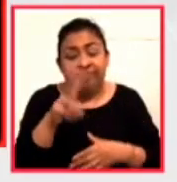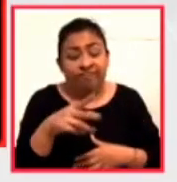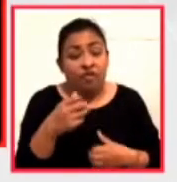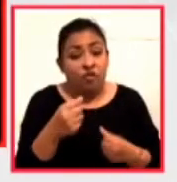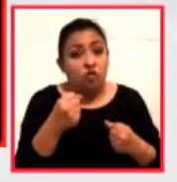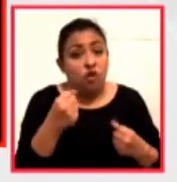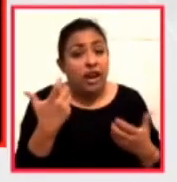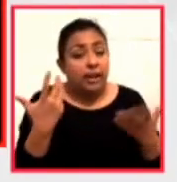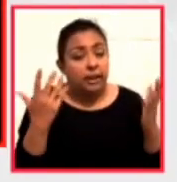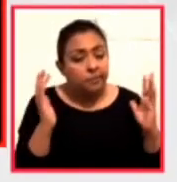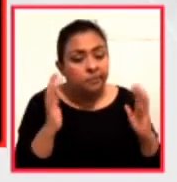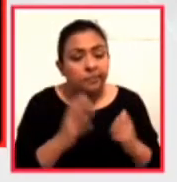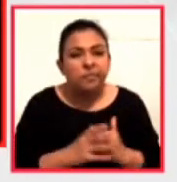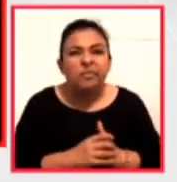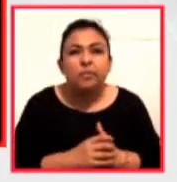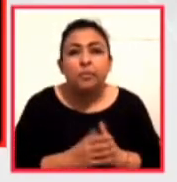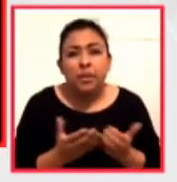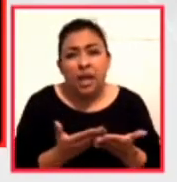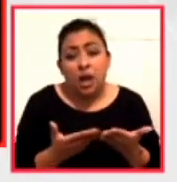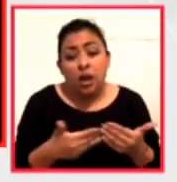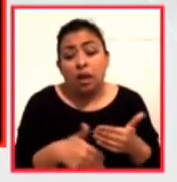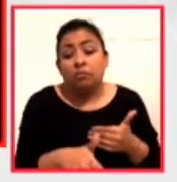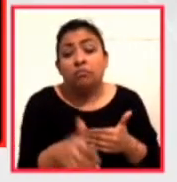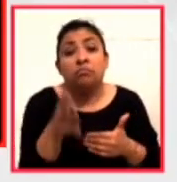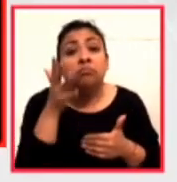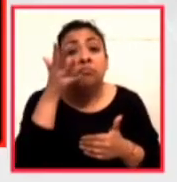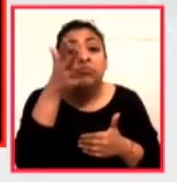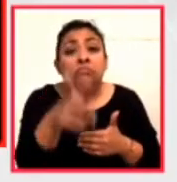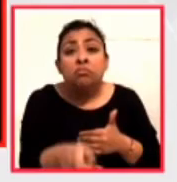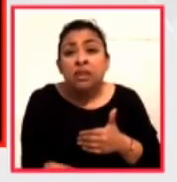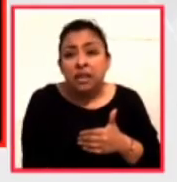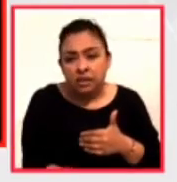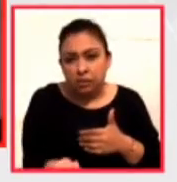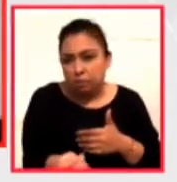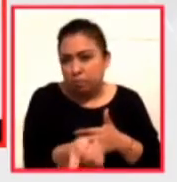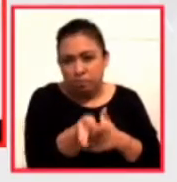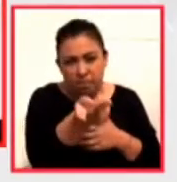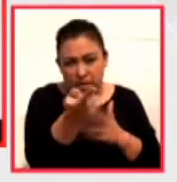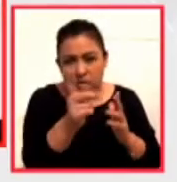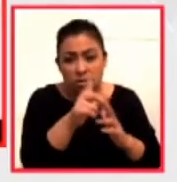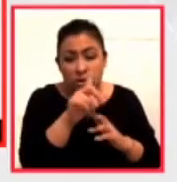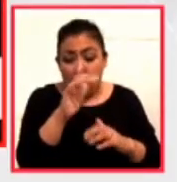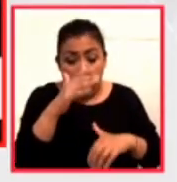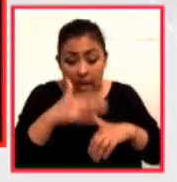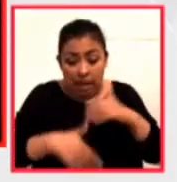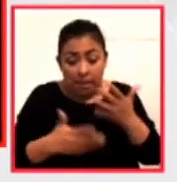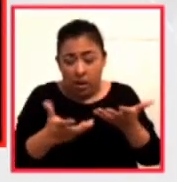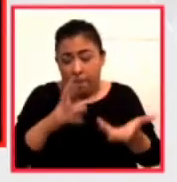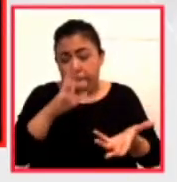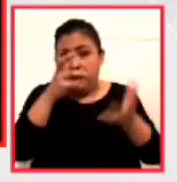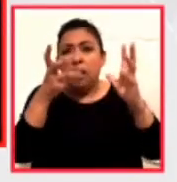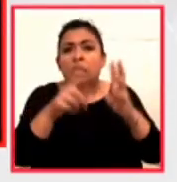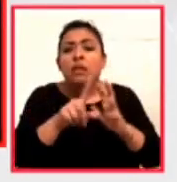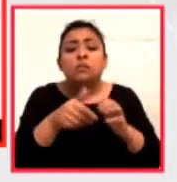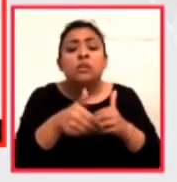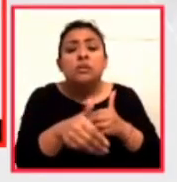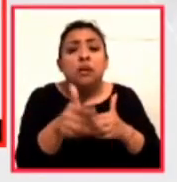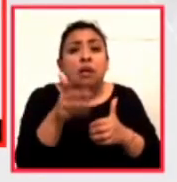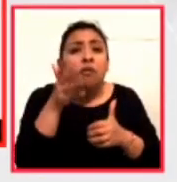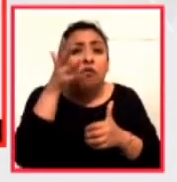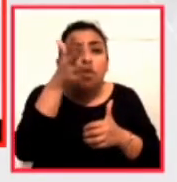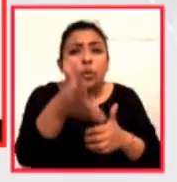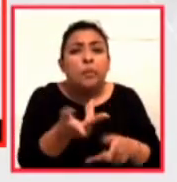Lo que tenemos por delante es la pregunta después de este caos si lo que estamos